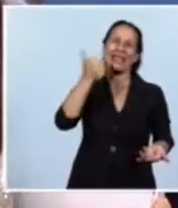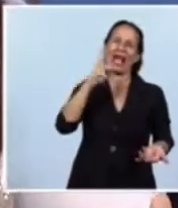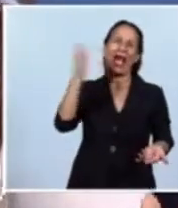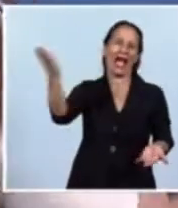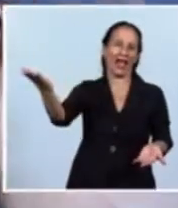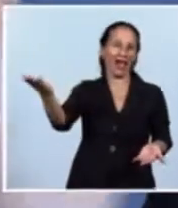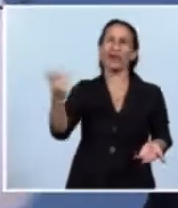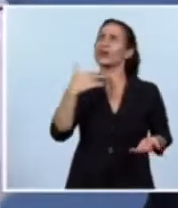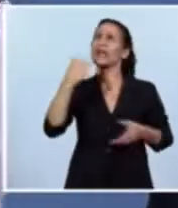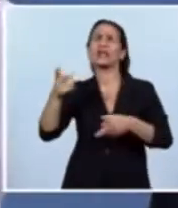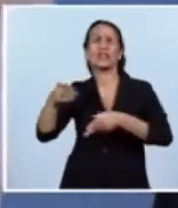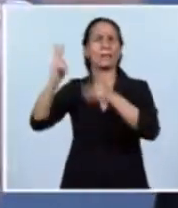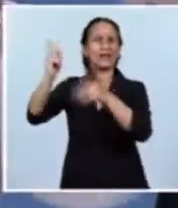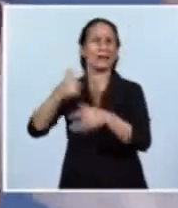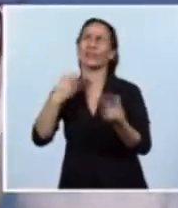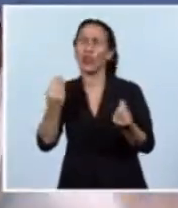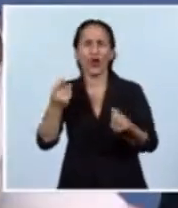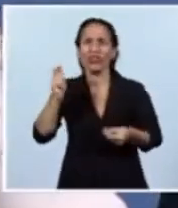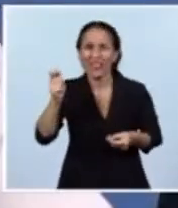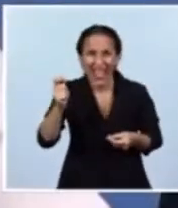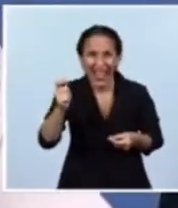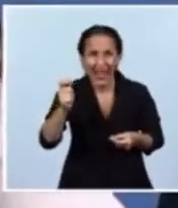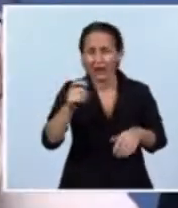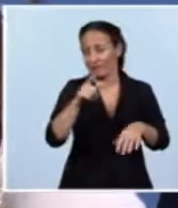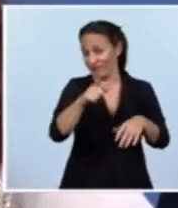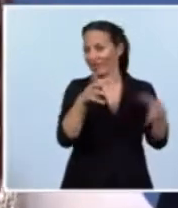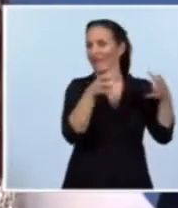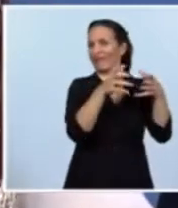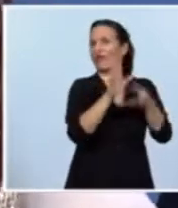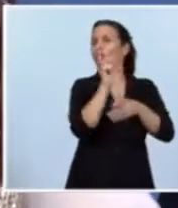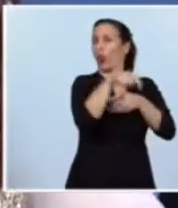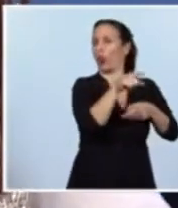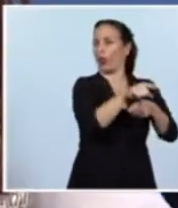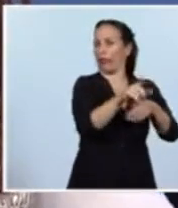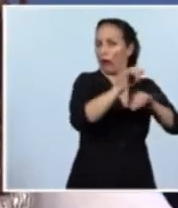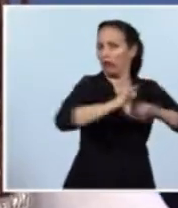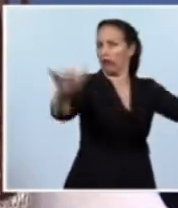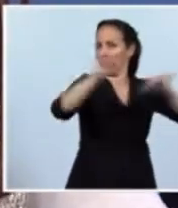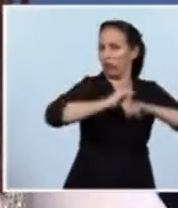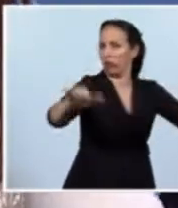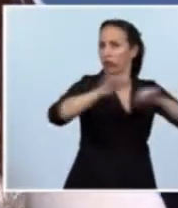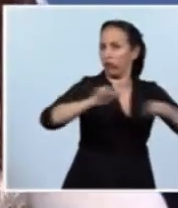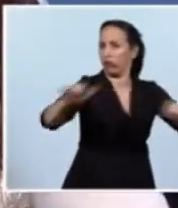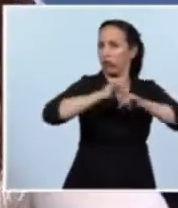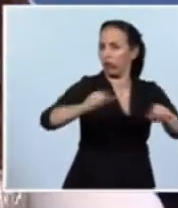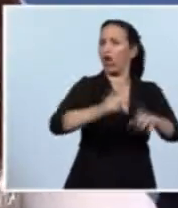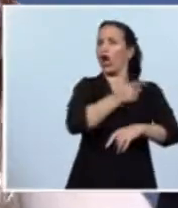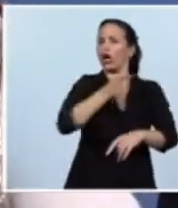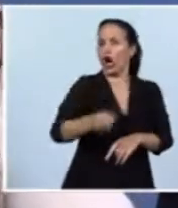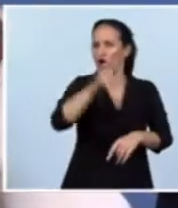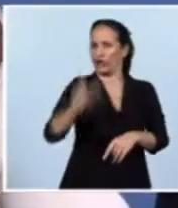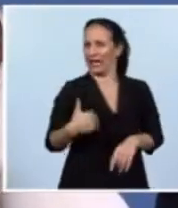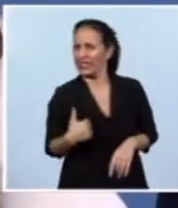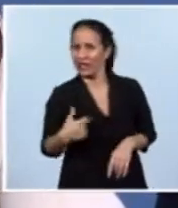departamento no sé dónde, todo hecho por los fondos buitres, la campaña de desprestigio contra la Argentina,